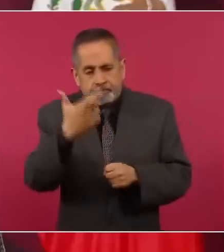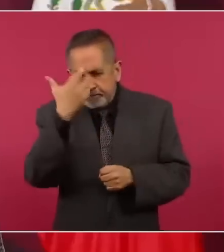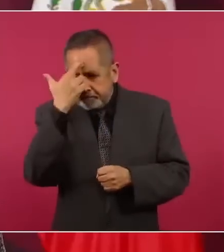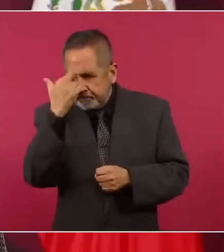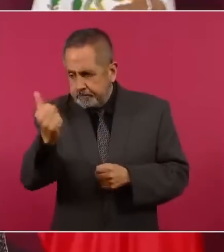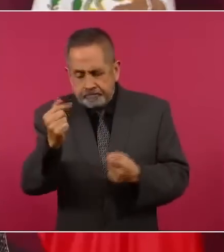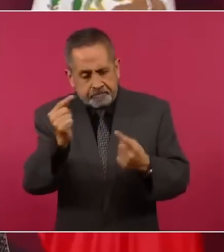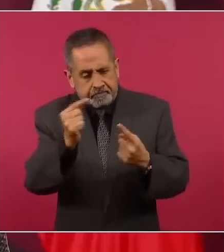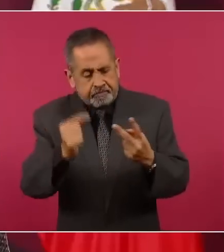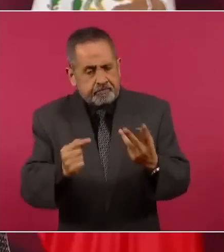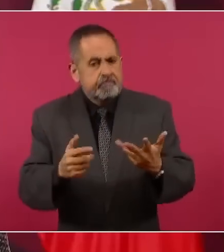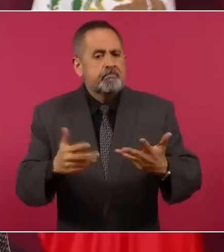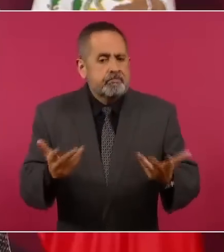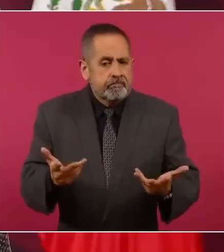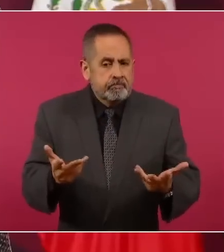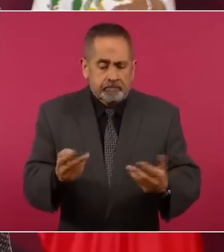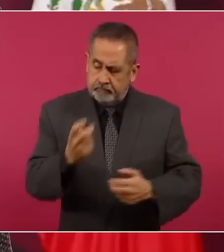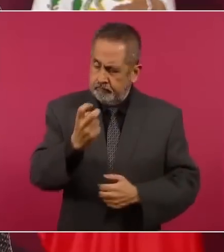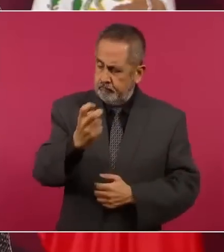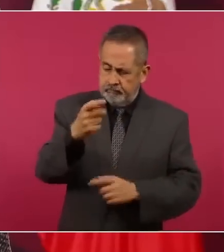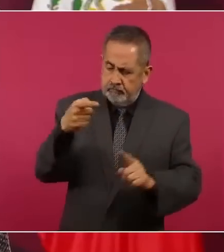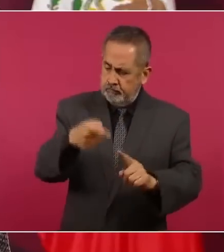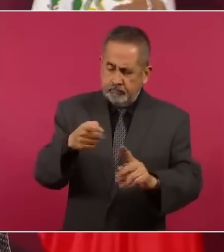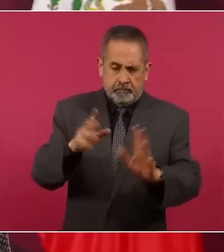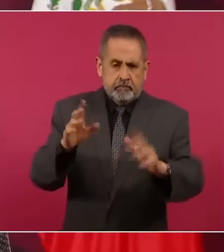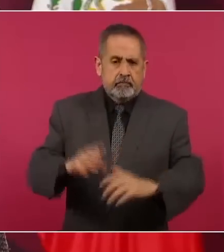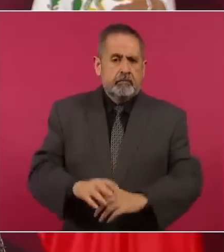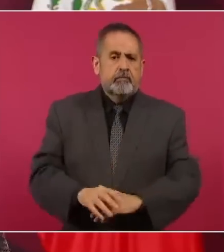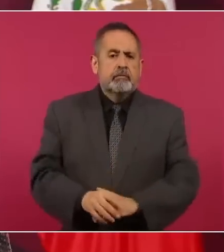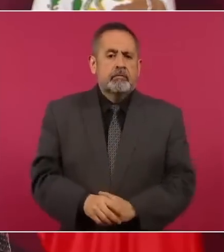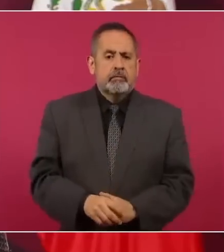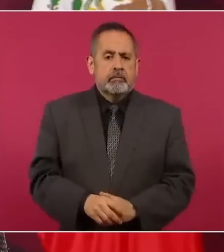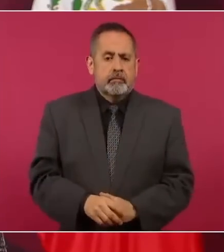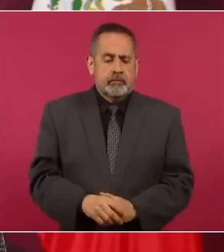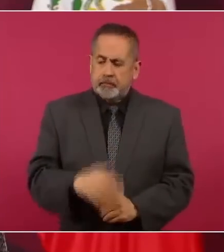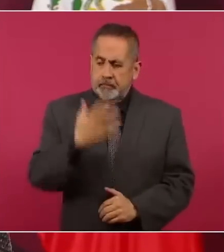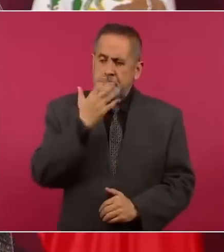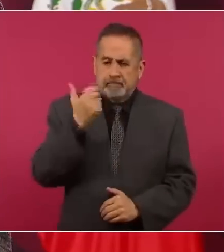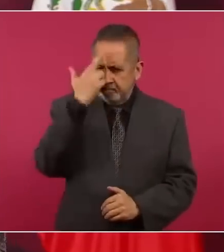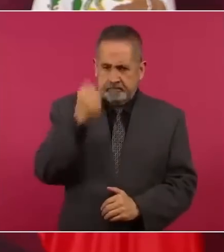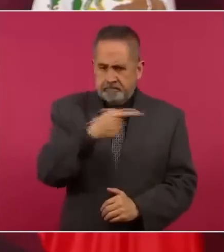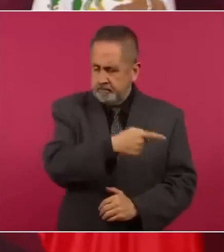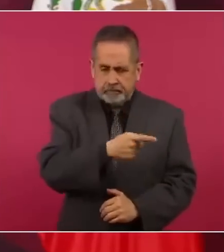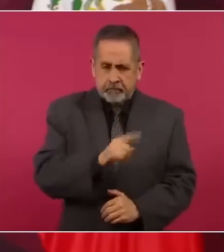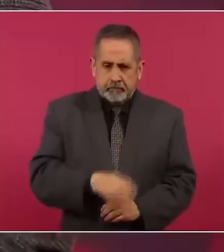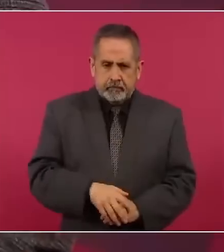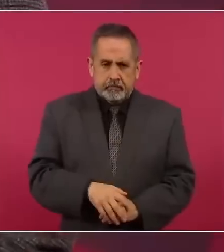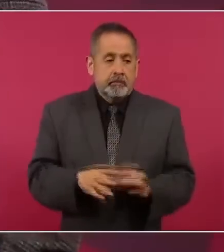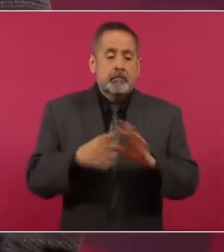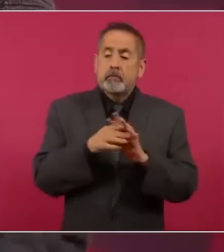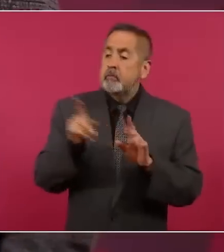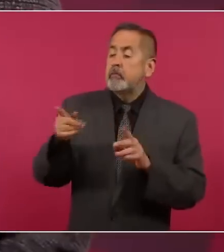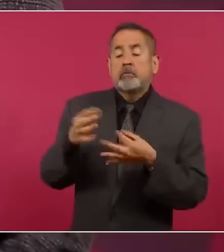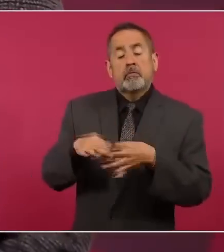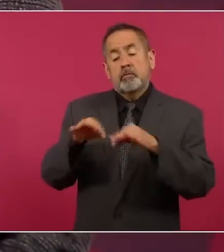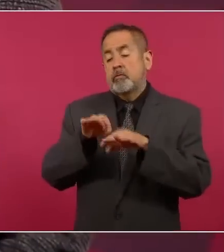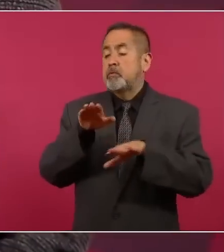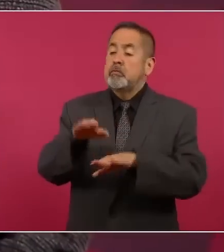y no hay razón y dicen, ah, por cuestiones morales.